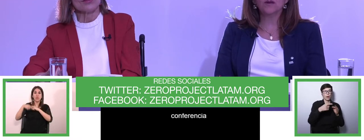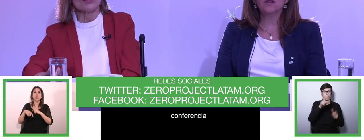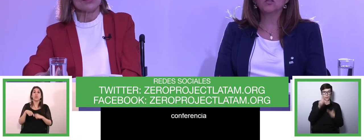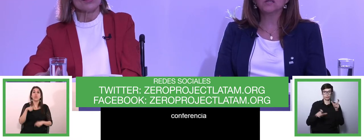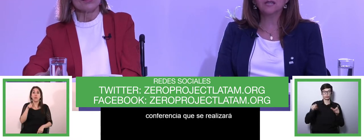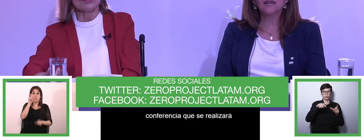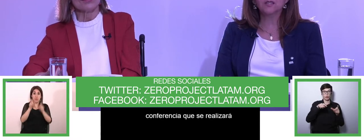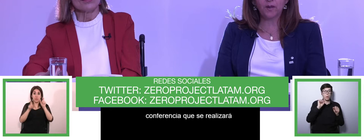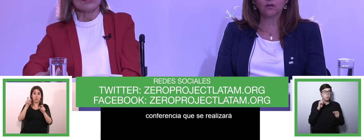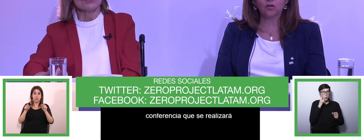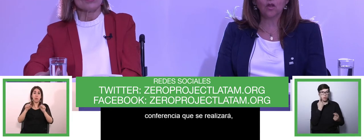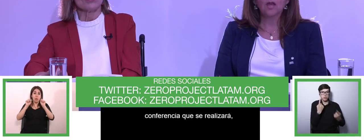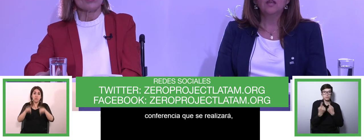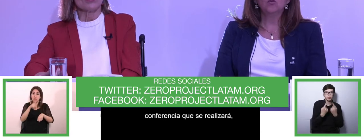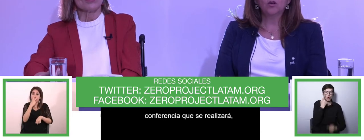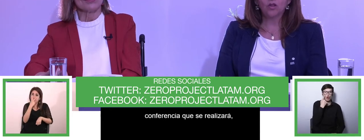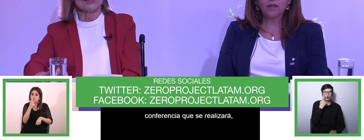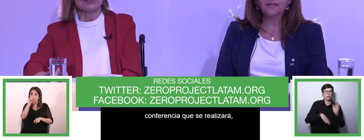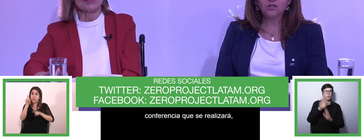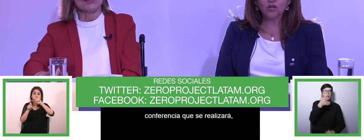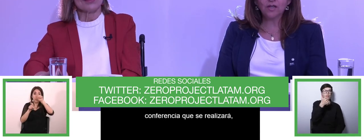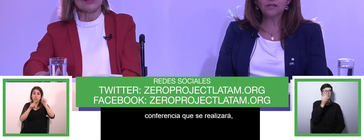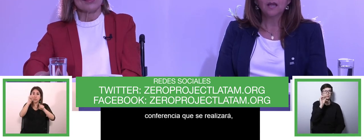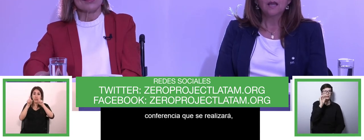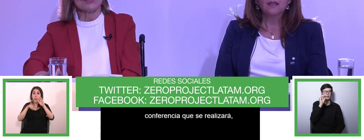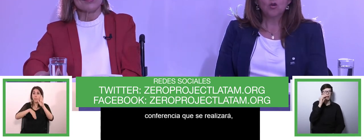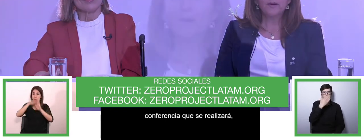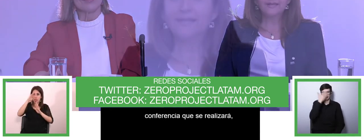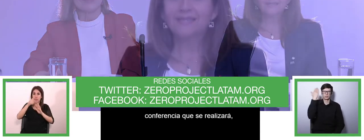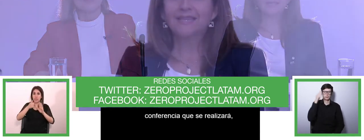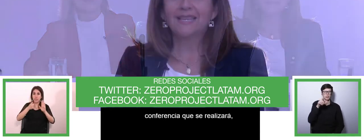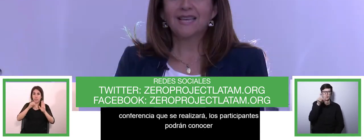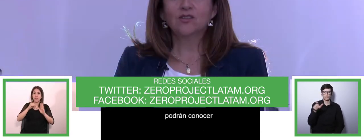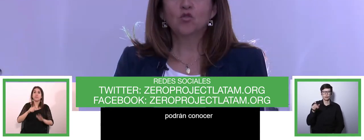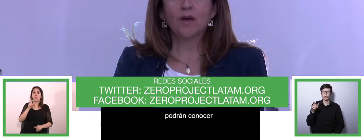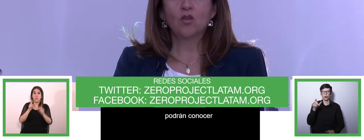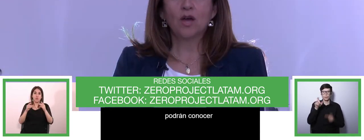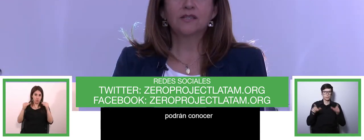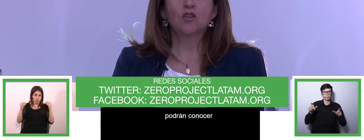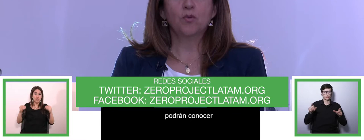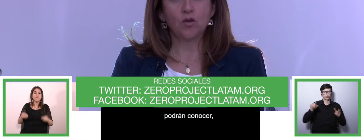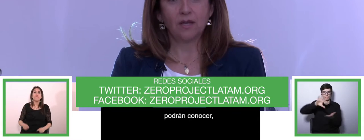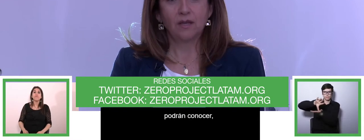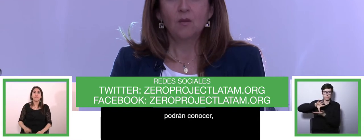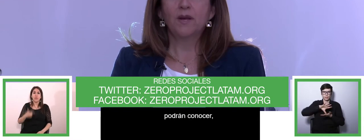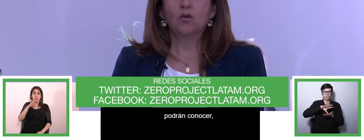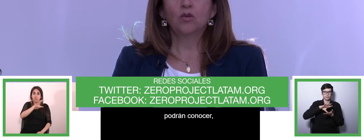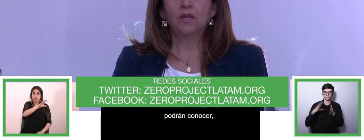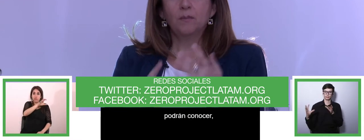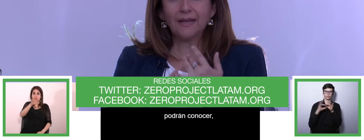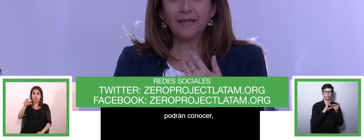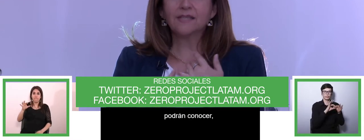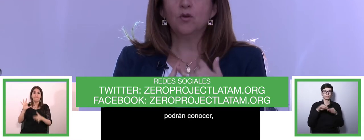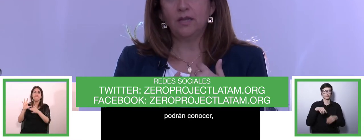con más de los 60 expertos y tomadoras de decisiones de los países que se han sumado a Ciro Project para